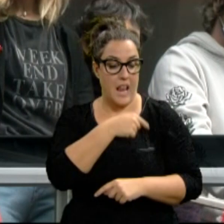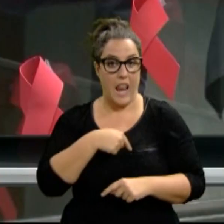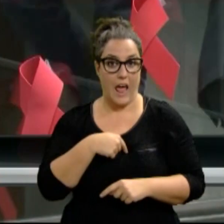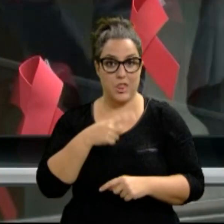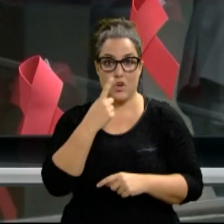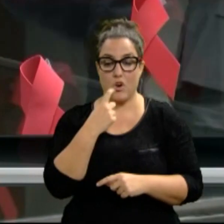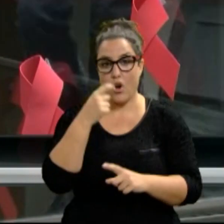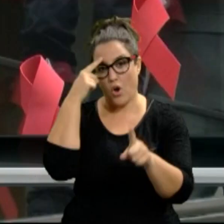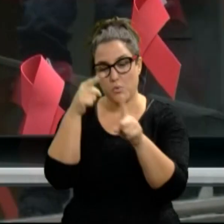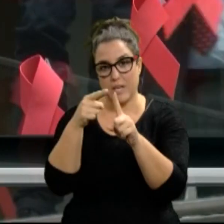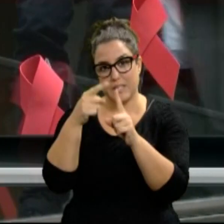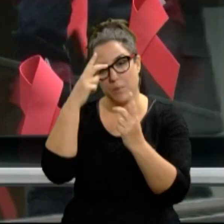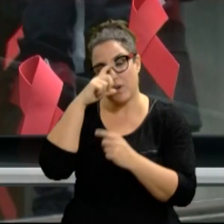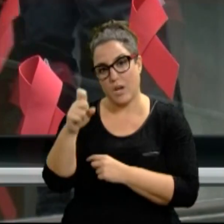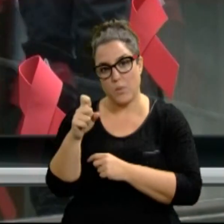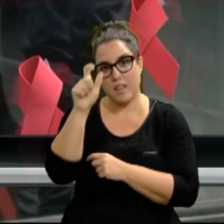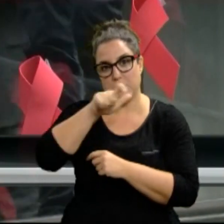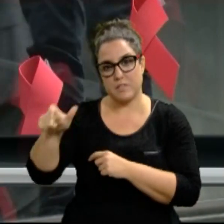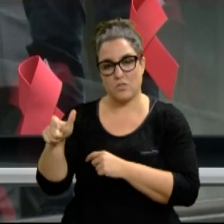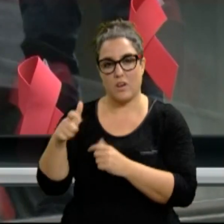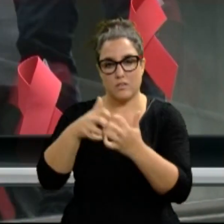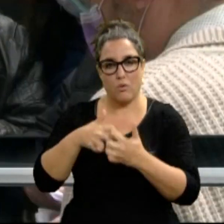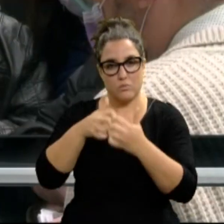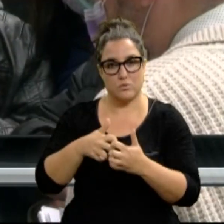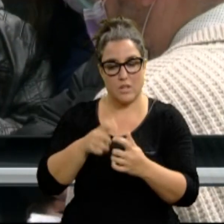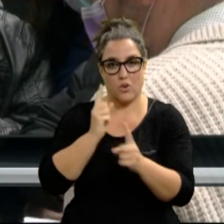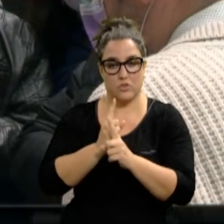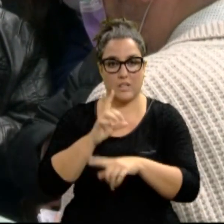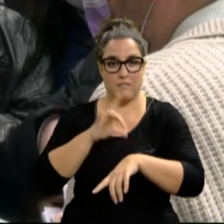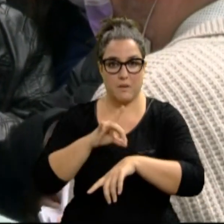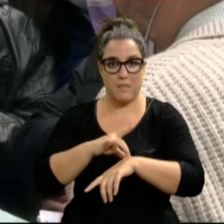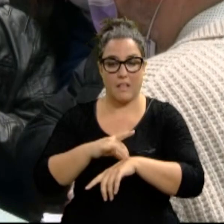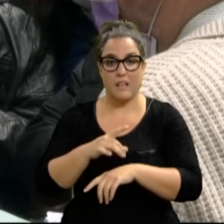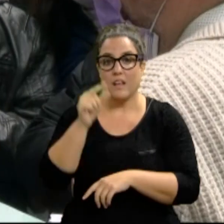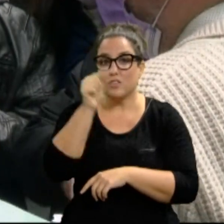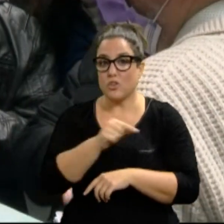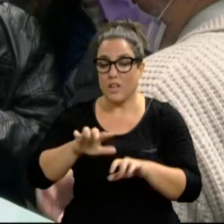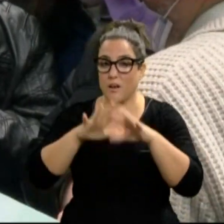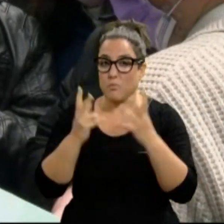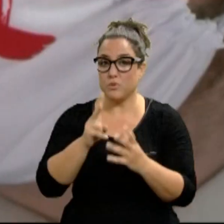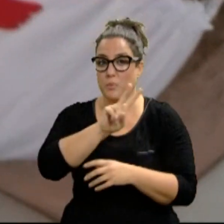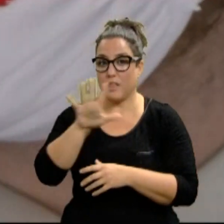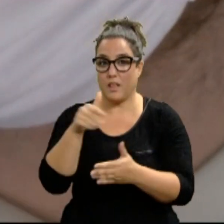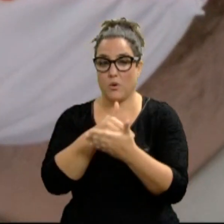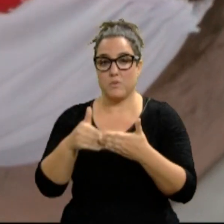enfrentan a esta enfermedad que se ha llevado la vida de más de 25 millones de personas en todo el mundo.